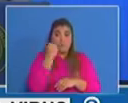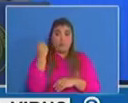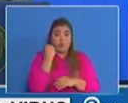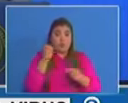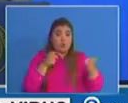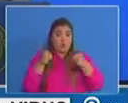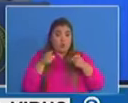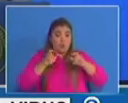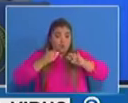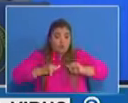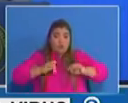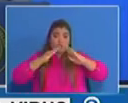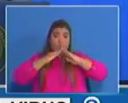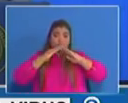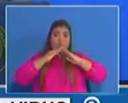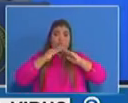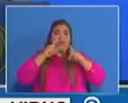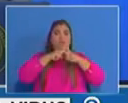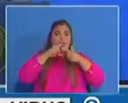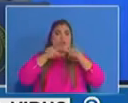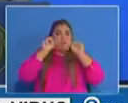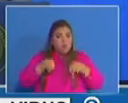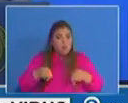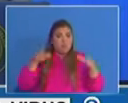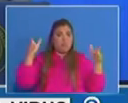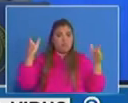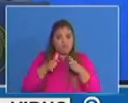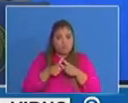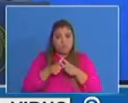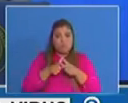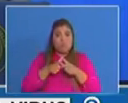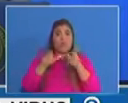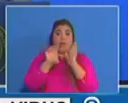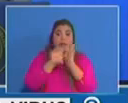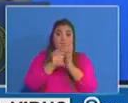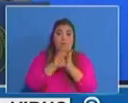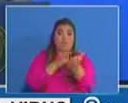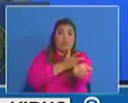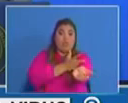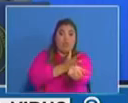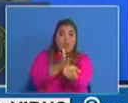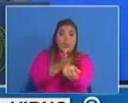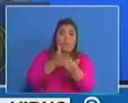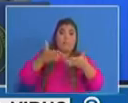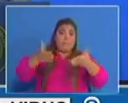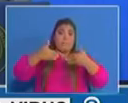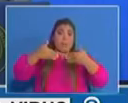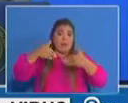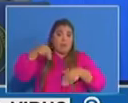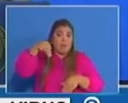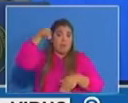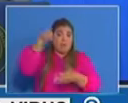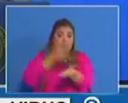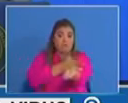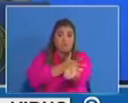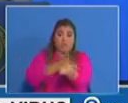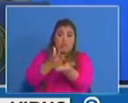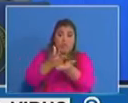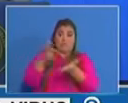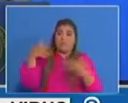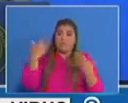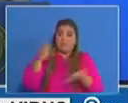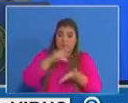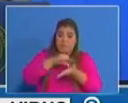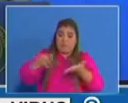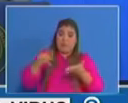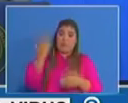llegar a ese nivel de supresión esto lo vemos por ejemplo con Chiriquí y Panamá Norte Chiriquí la semana pasada si